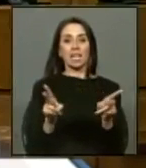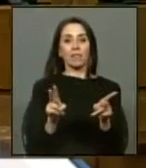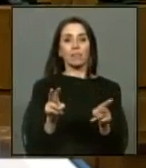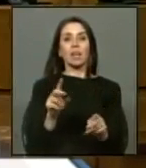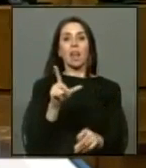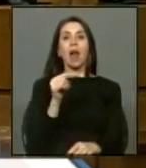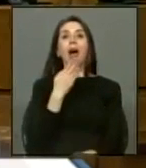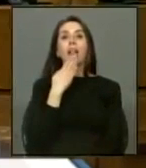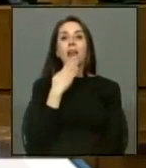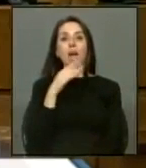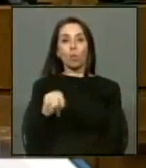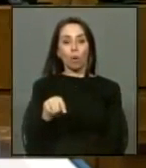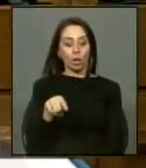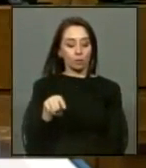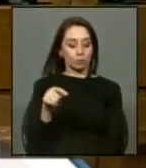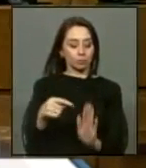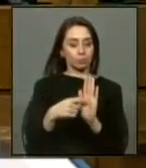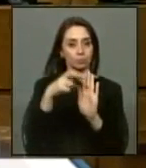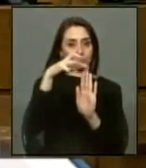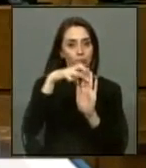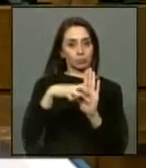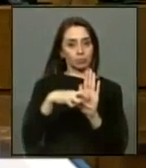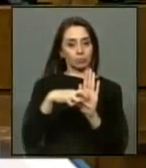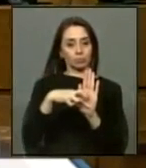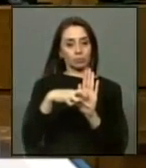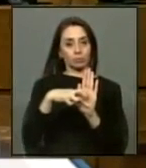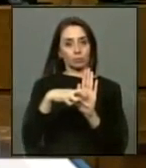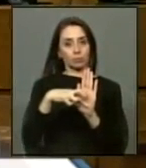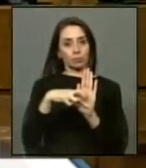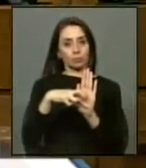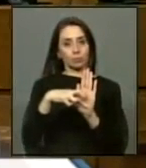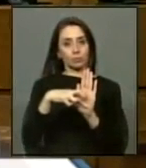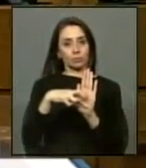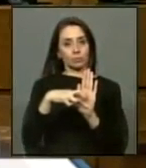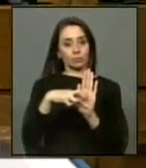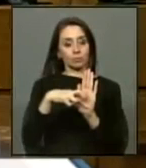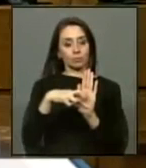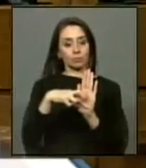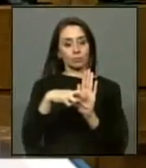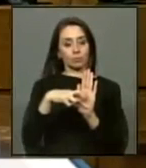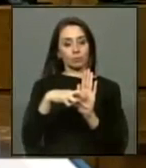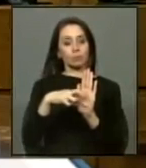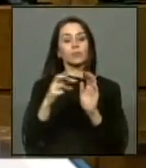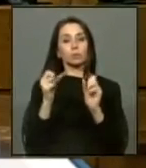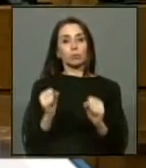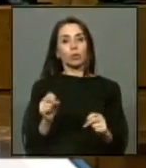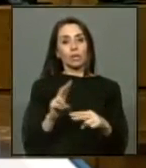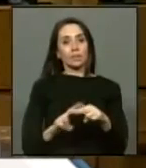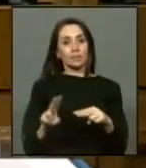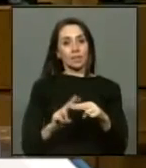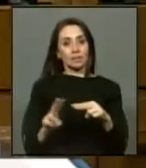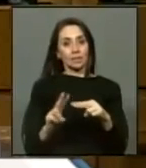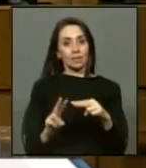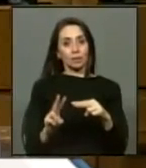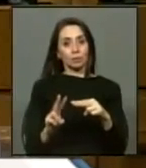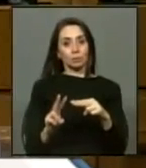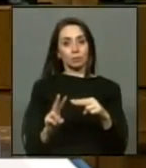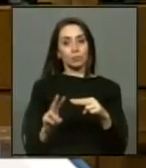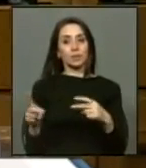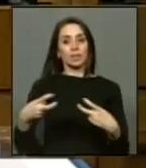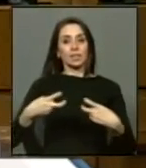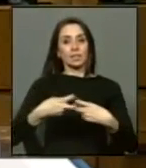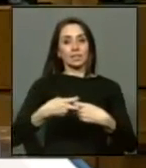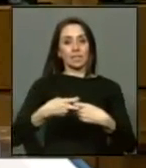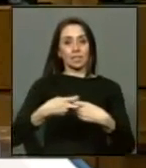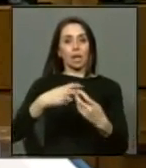Legua. El proyecto mencionado, señora Presidenta, para que se pudiera llevar a cabo o se concretara, el sindicato